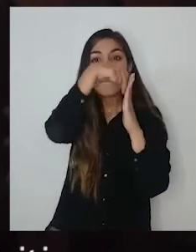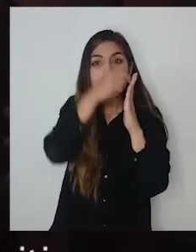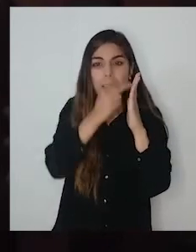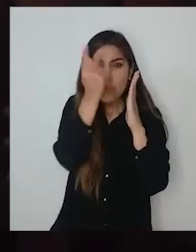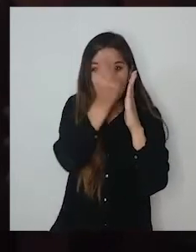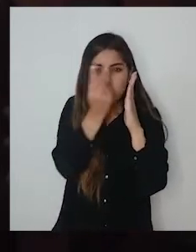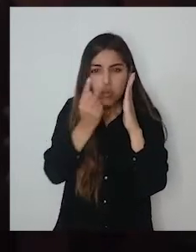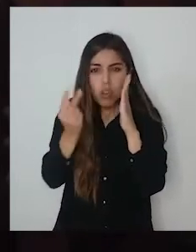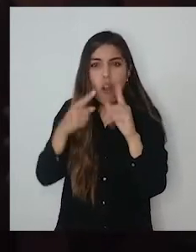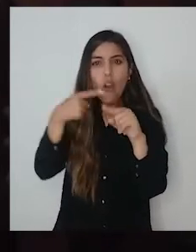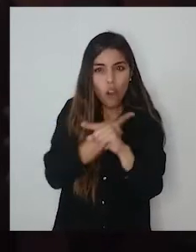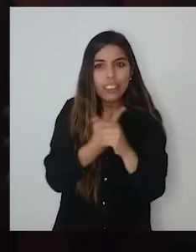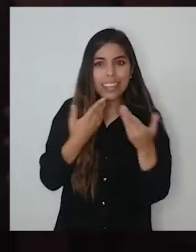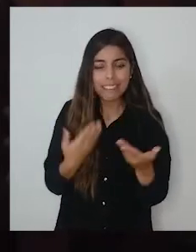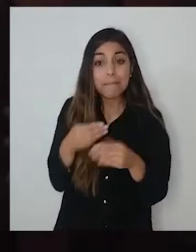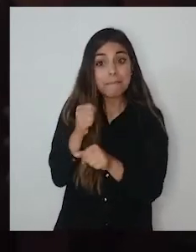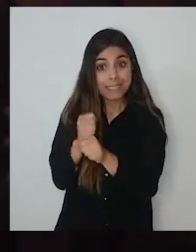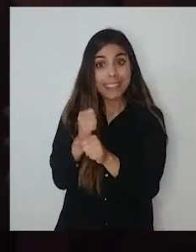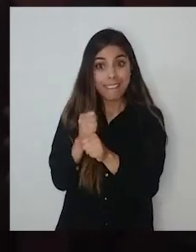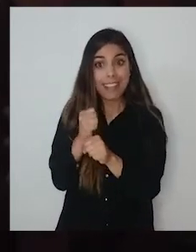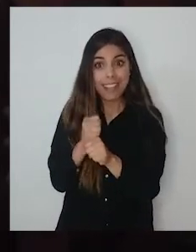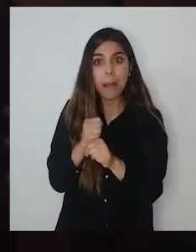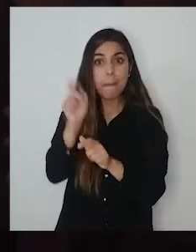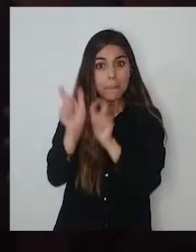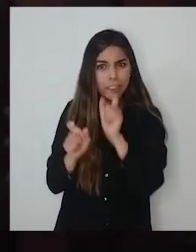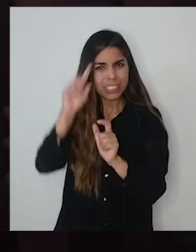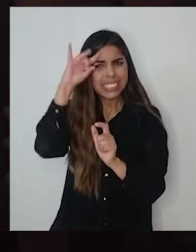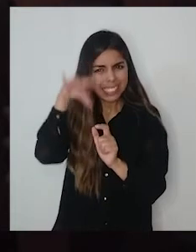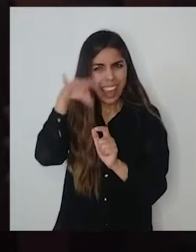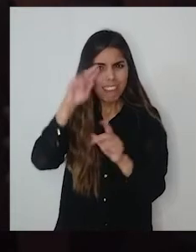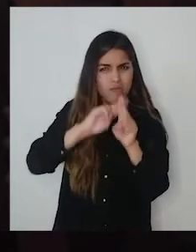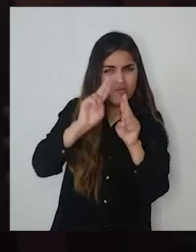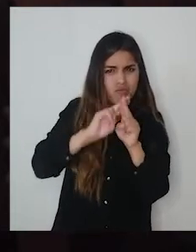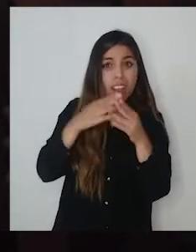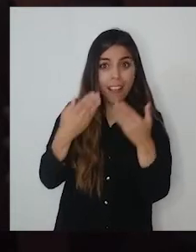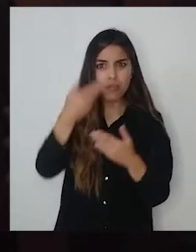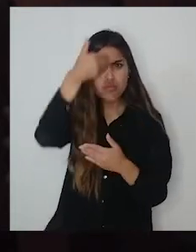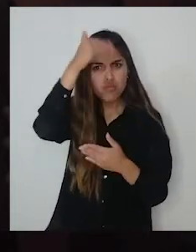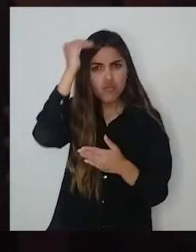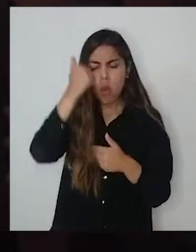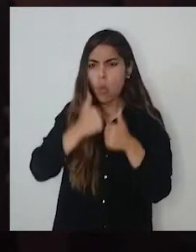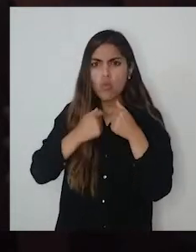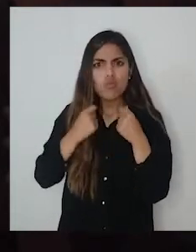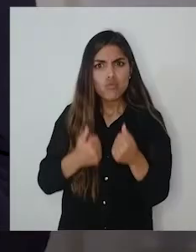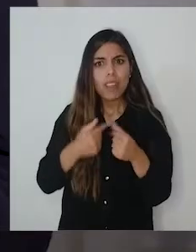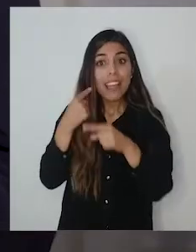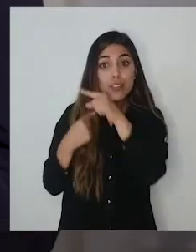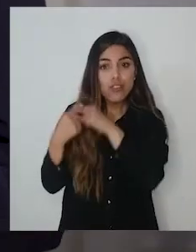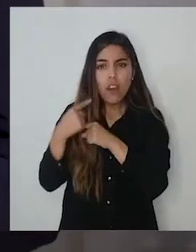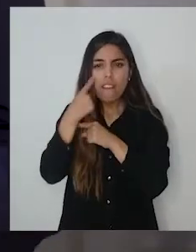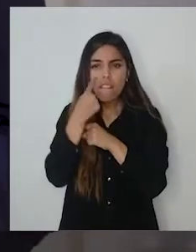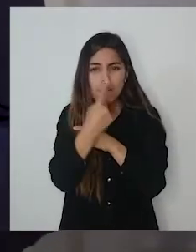definitiva, donde sí van a trabajar conservadores, restauradores con la expertise pictórica.